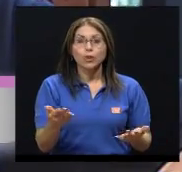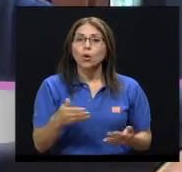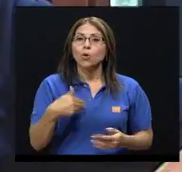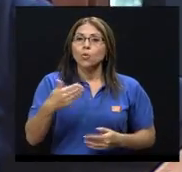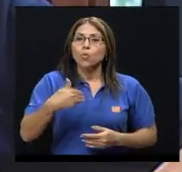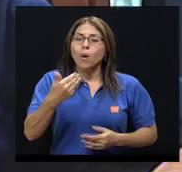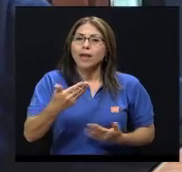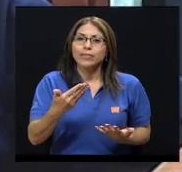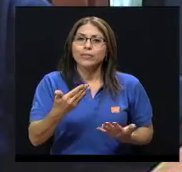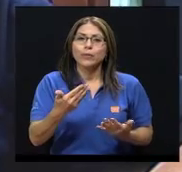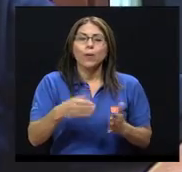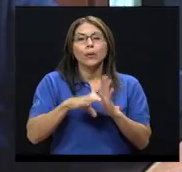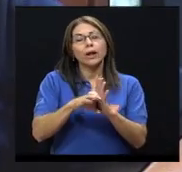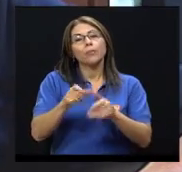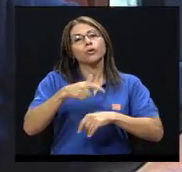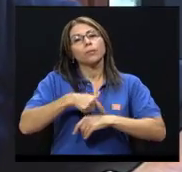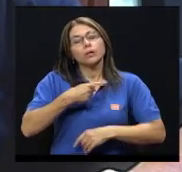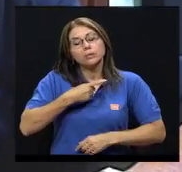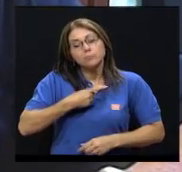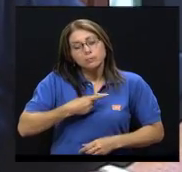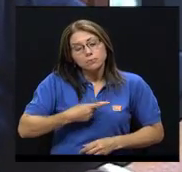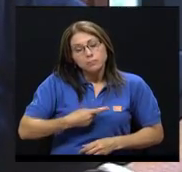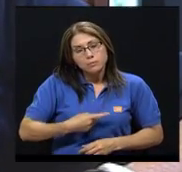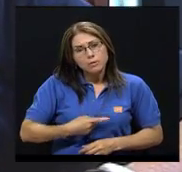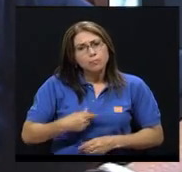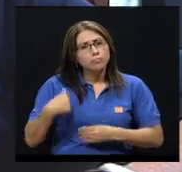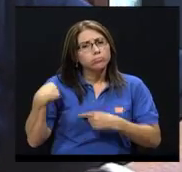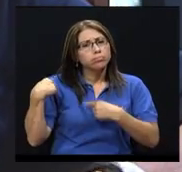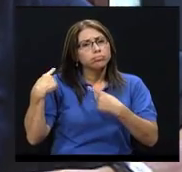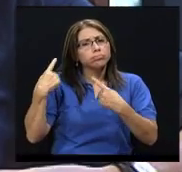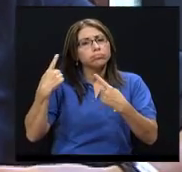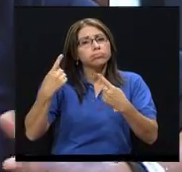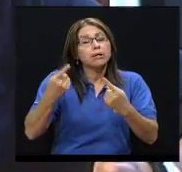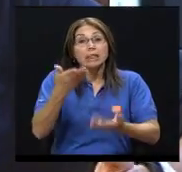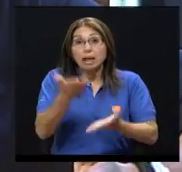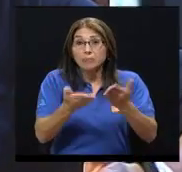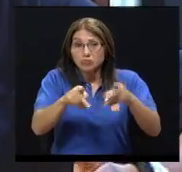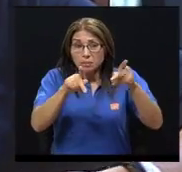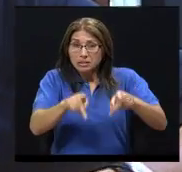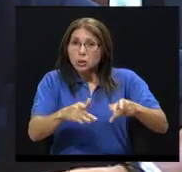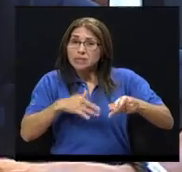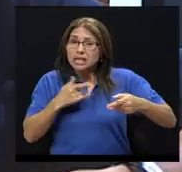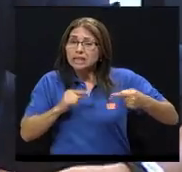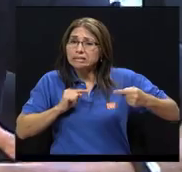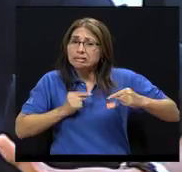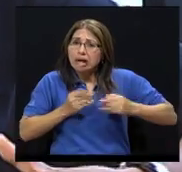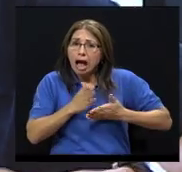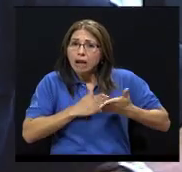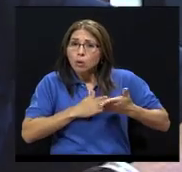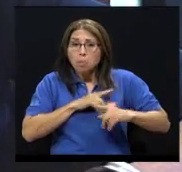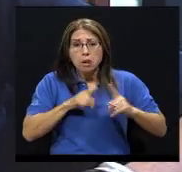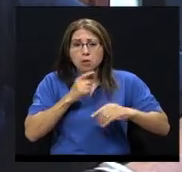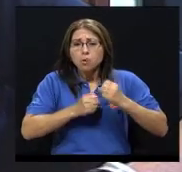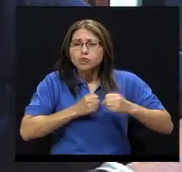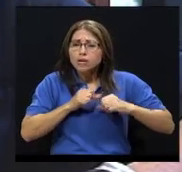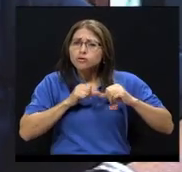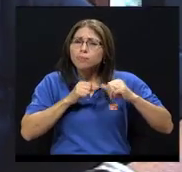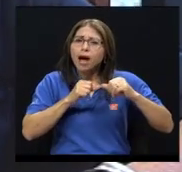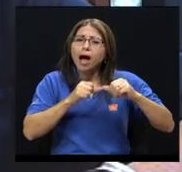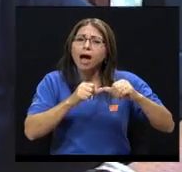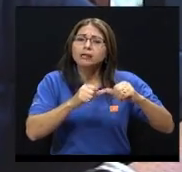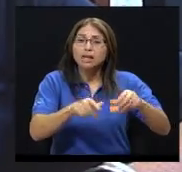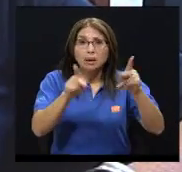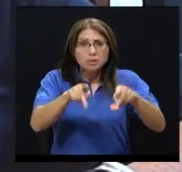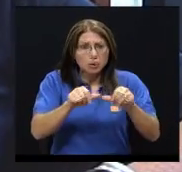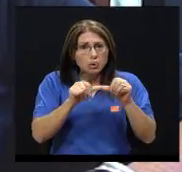Cuando una depresión ha sido muy larga y digamos una persona pues tal vez ha tenido un duelo, una pérdida, pero los años pasan y la persona sigue en la